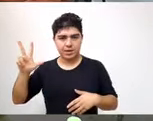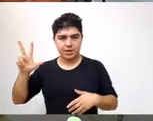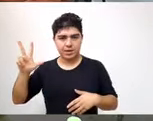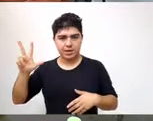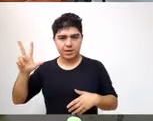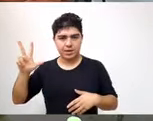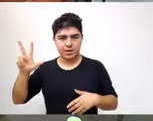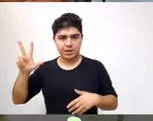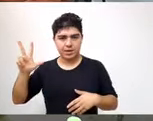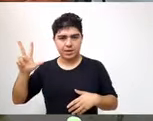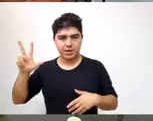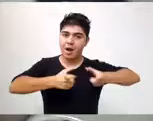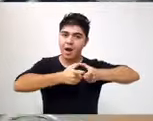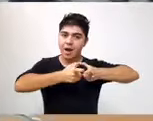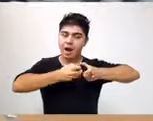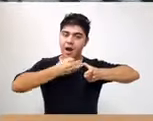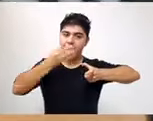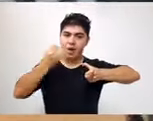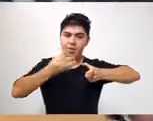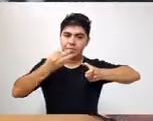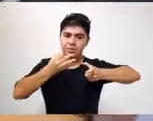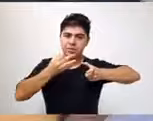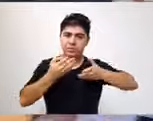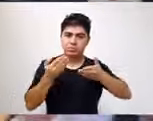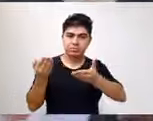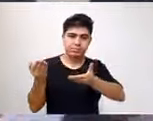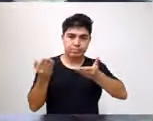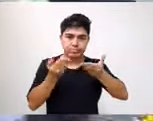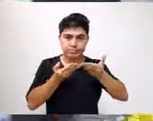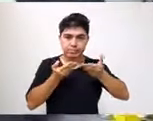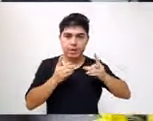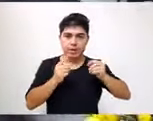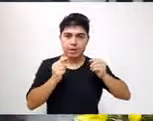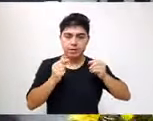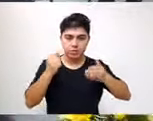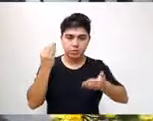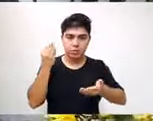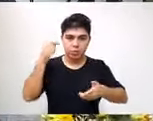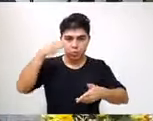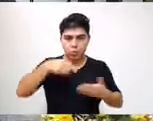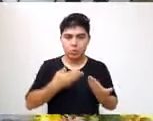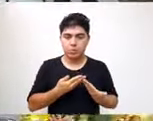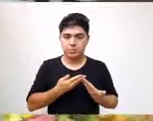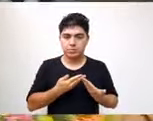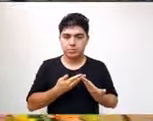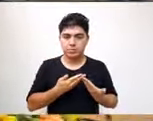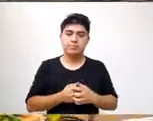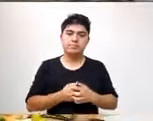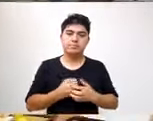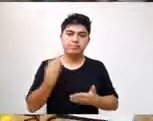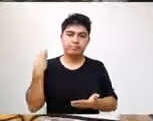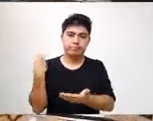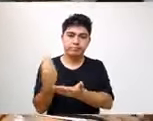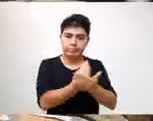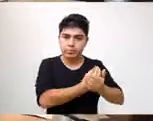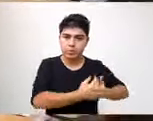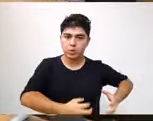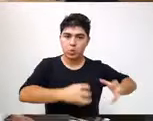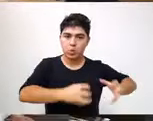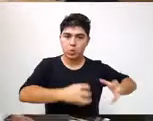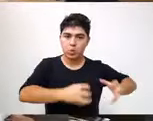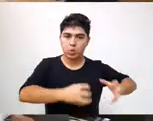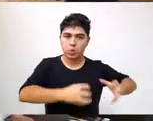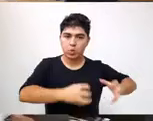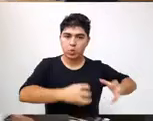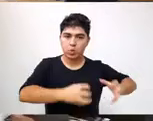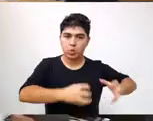inicio a la sesión extraordinaria convocada para el día de la fecha con la presencia de todo el cuerpo de